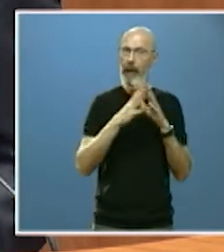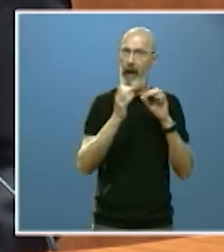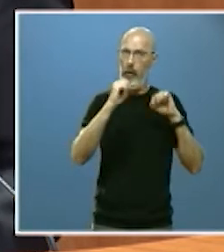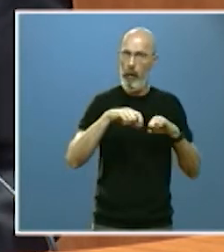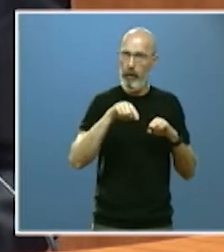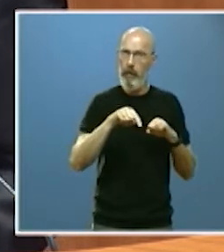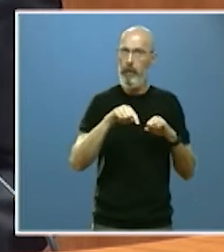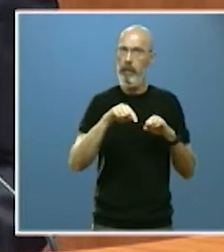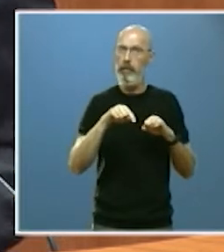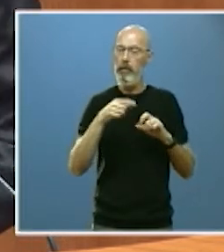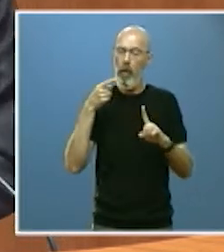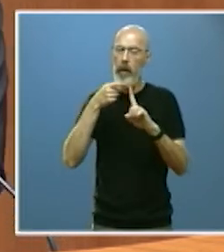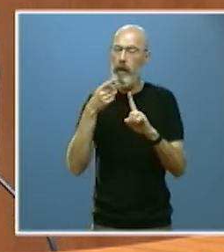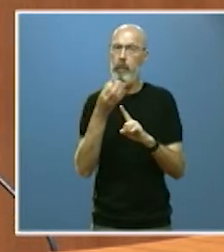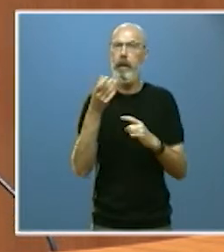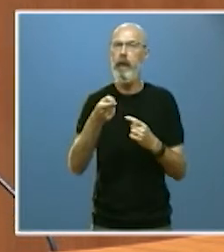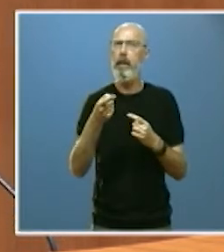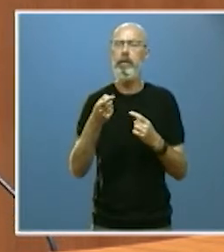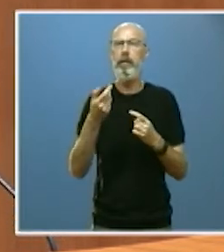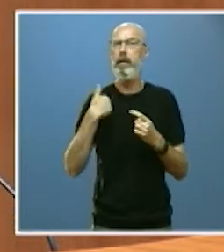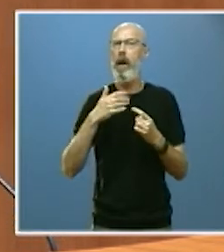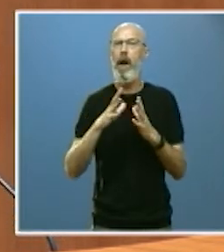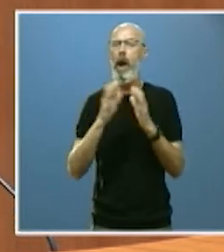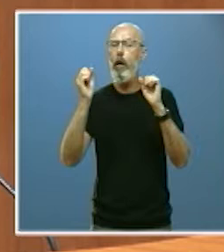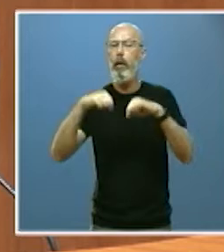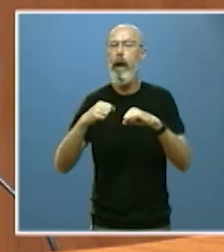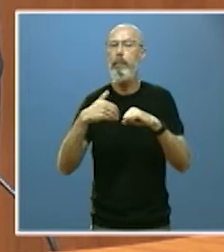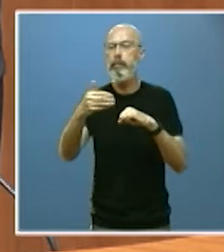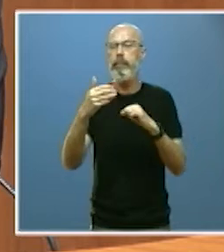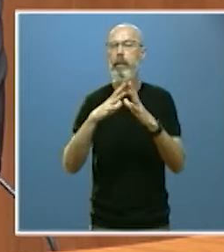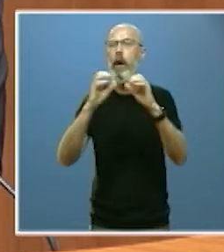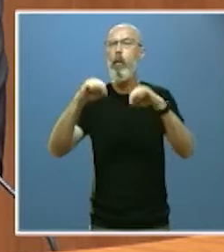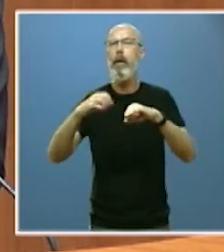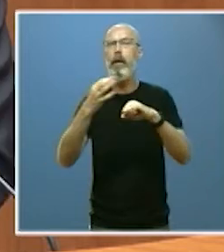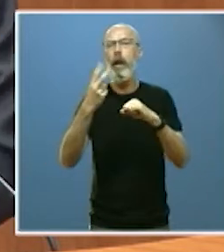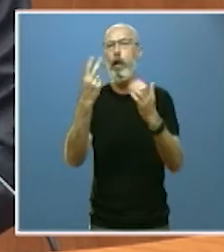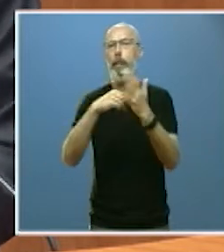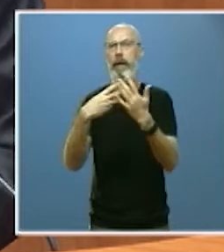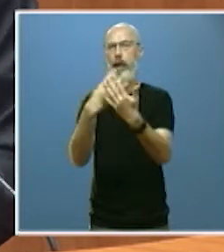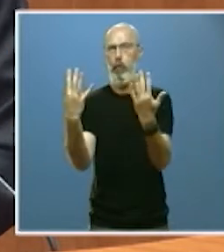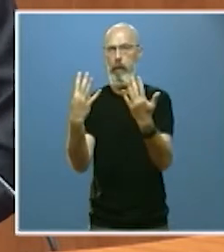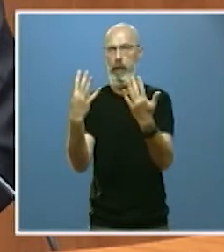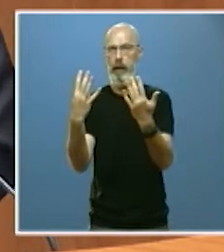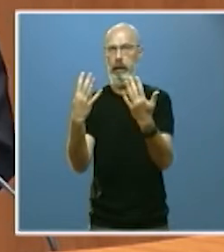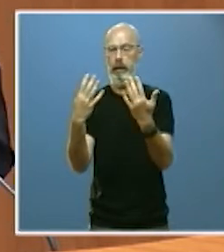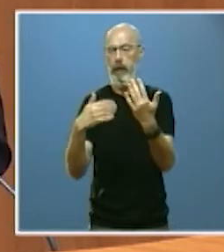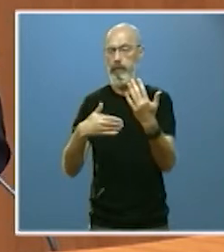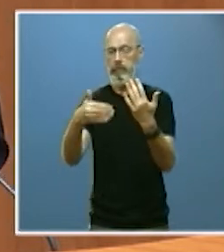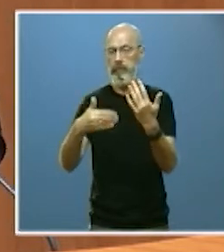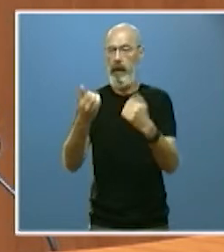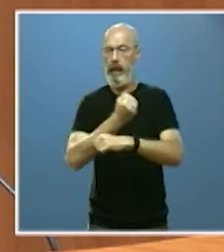intención es acordar el de 2019 antes de que finalice el presente año.